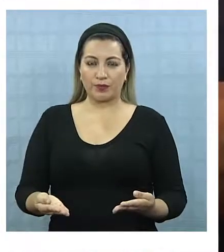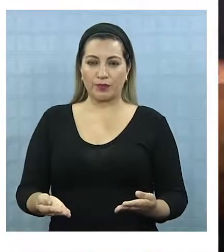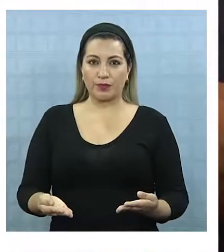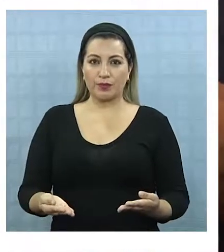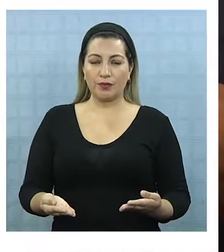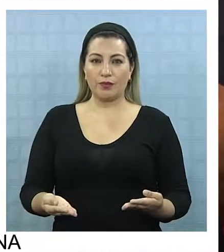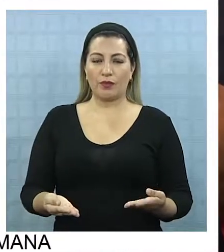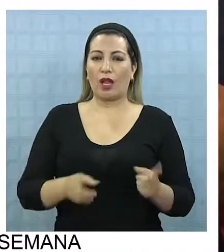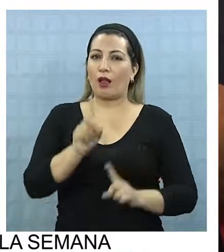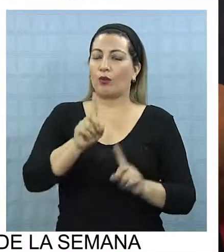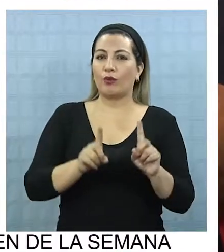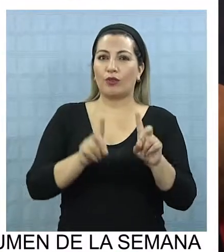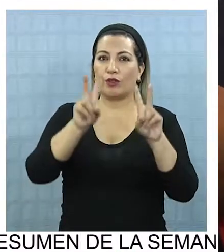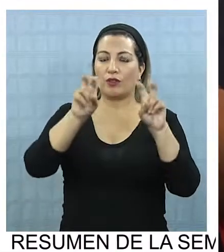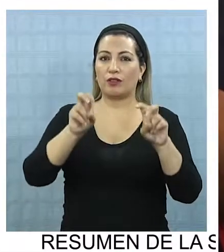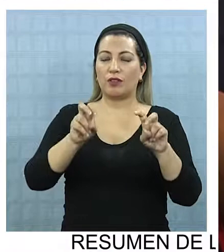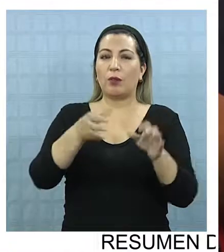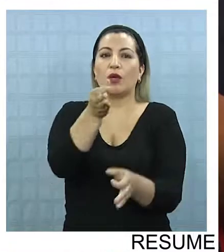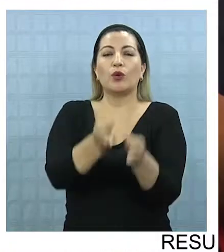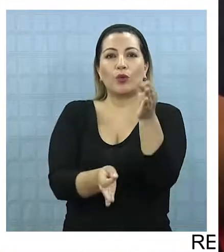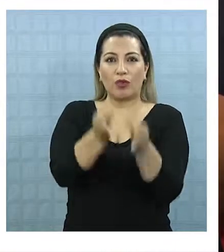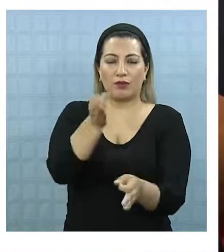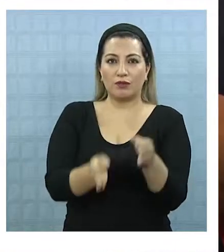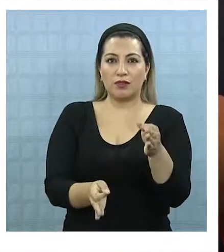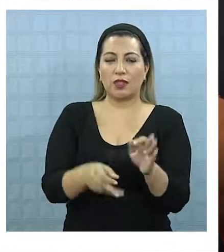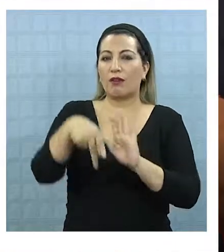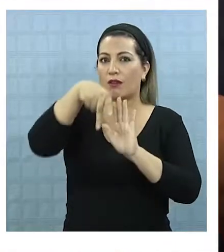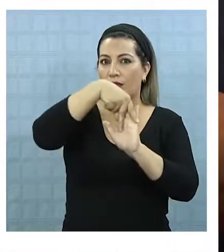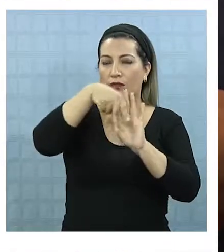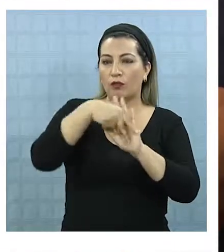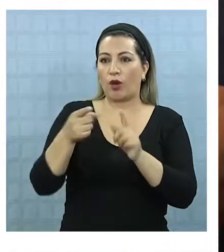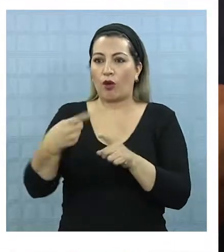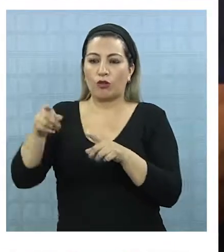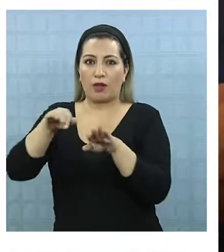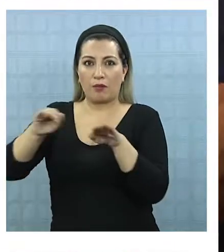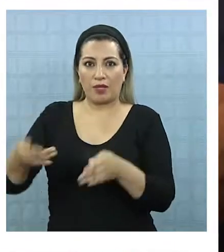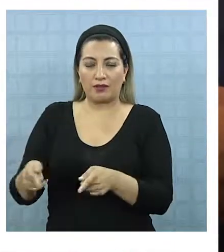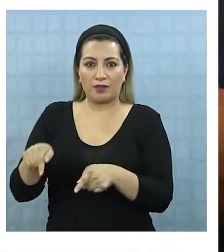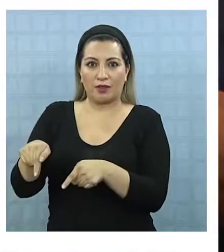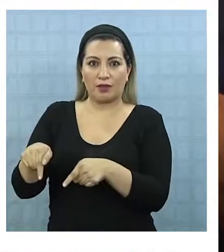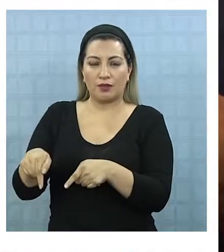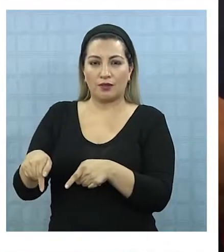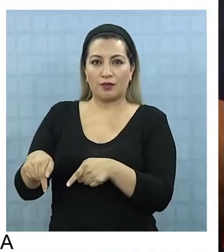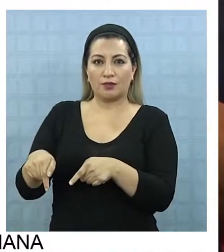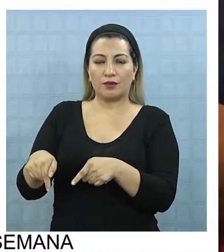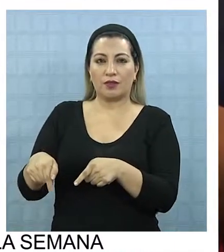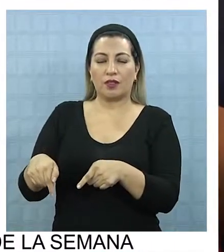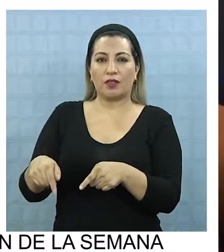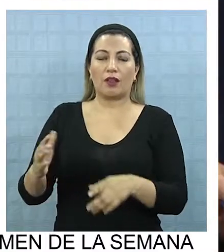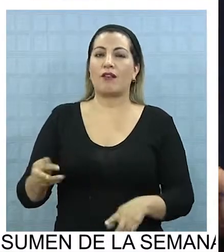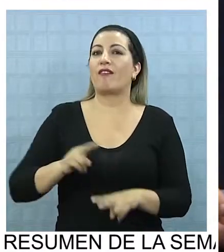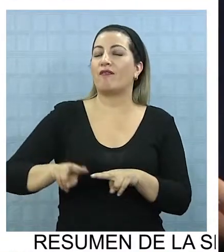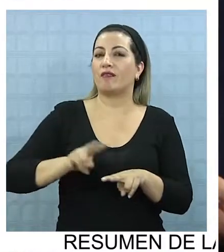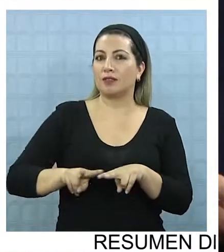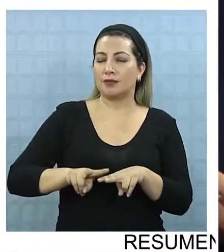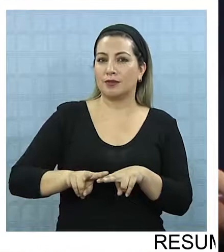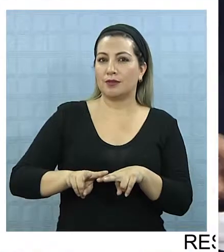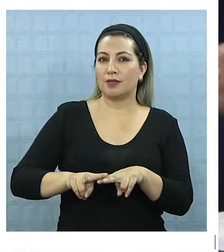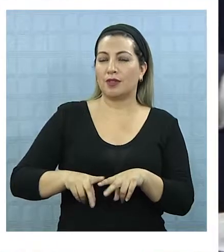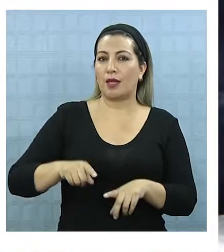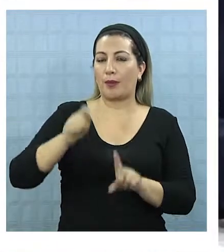algunos aspectos jurídicos y de normativa. Otra tiene que ver con qué es lo que va a pasar